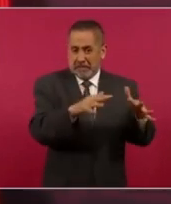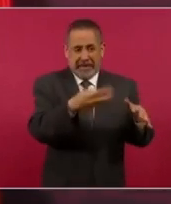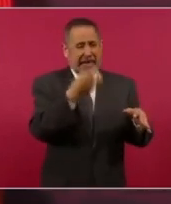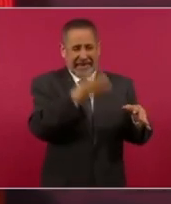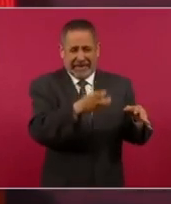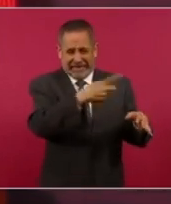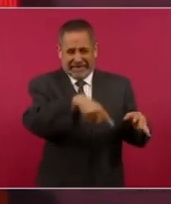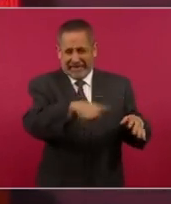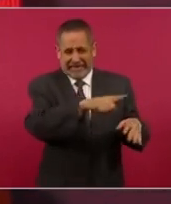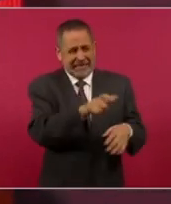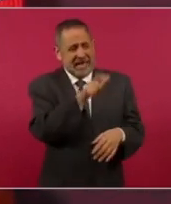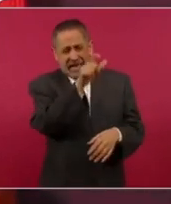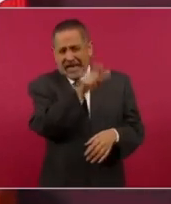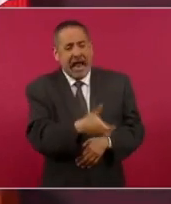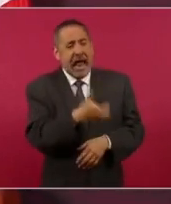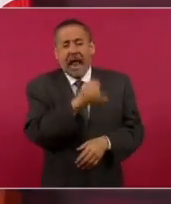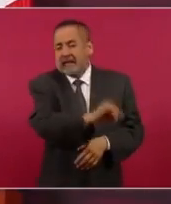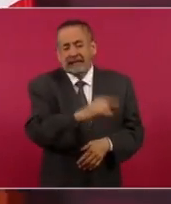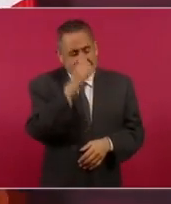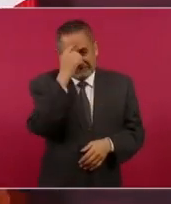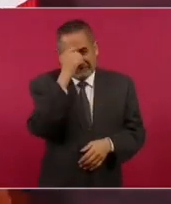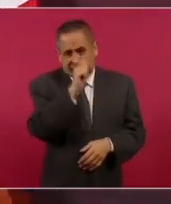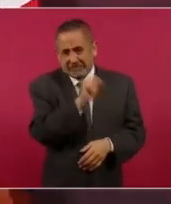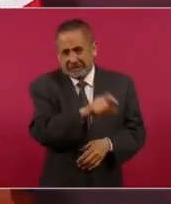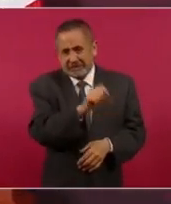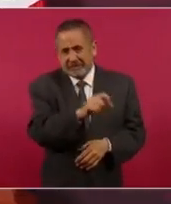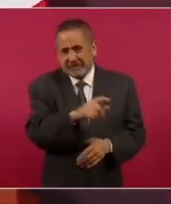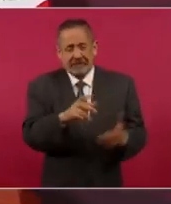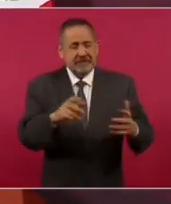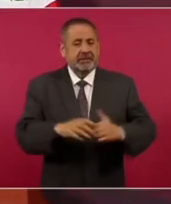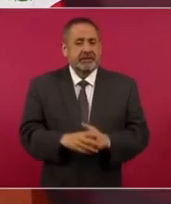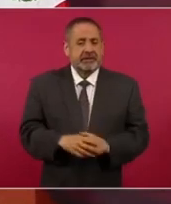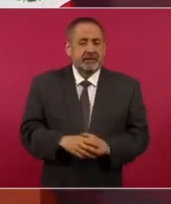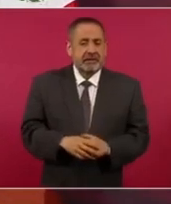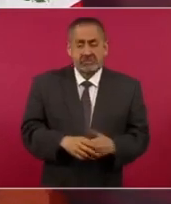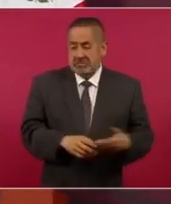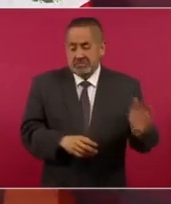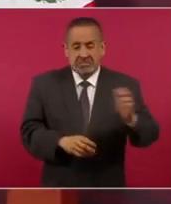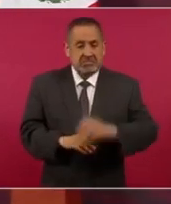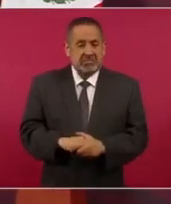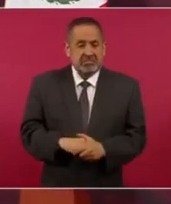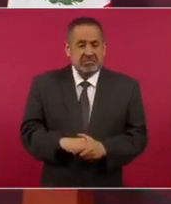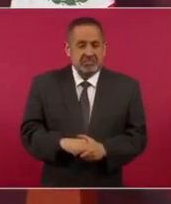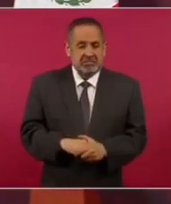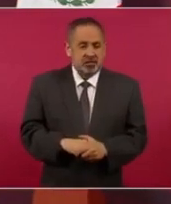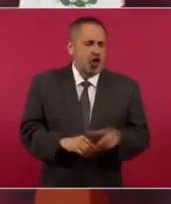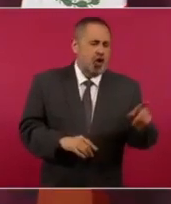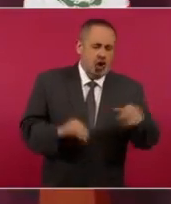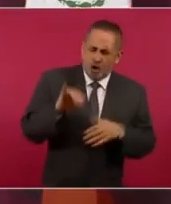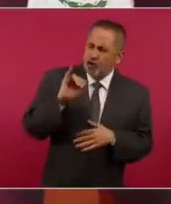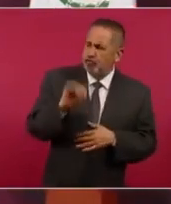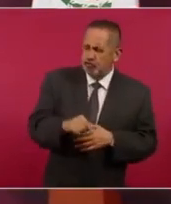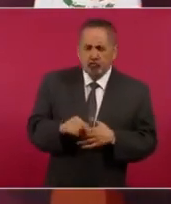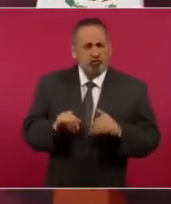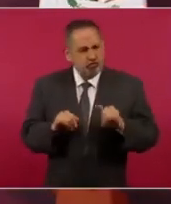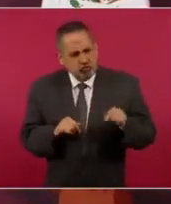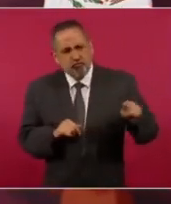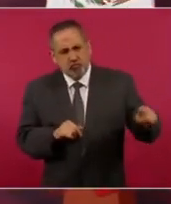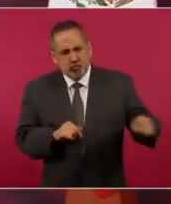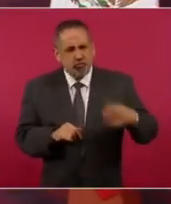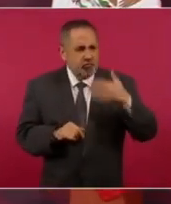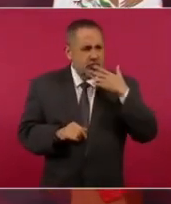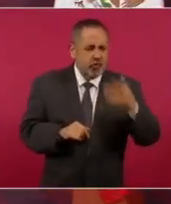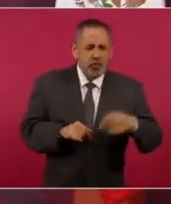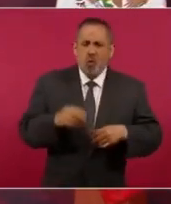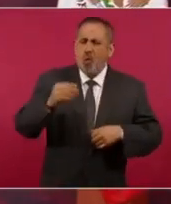los que sostuvieron el que haya